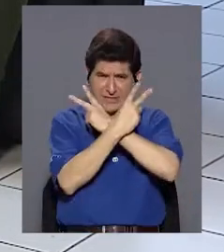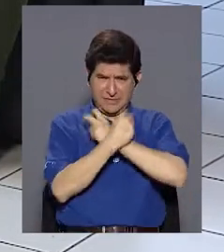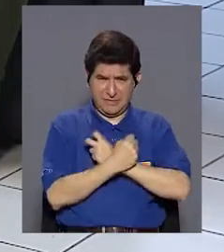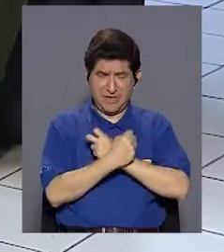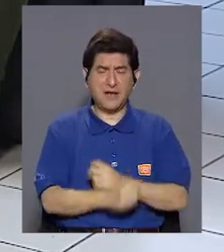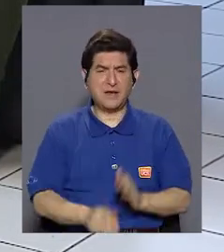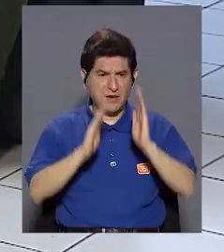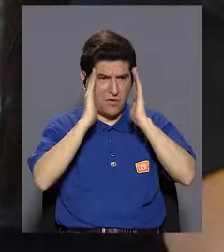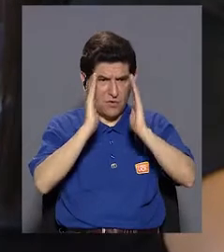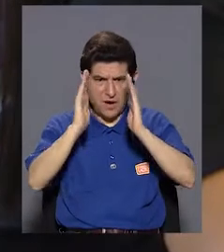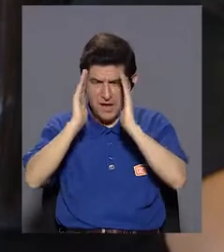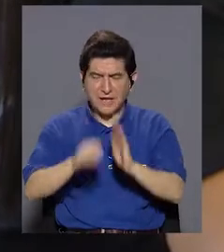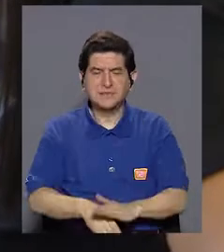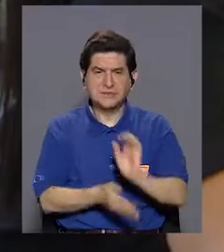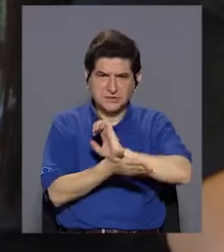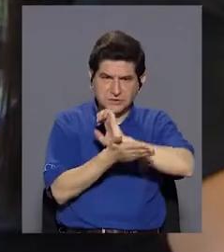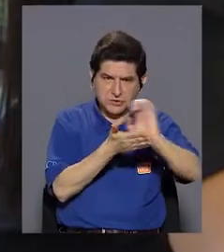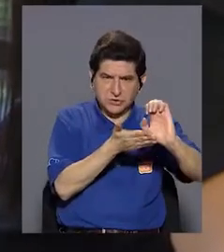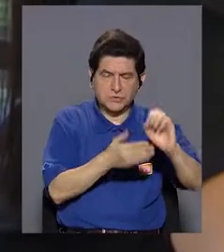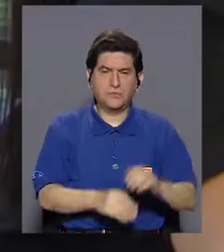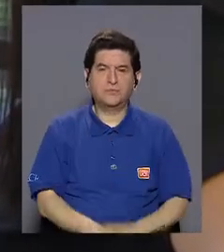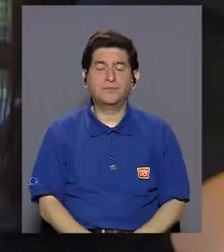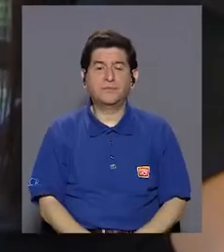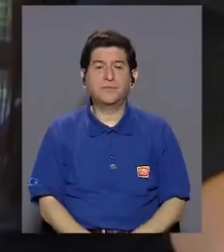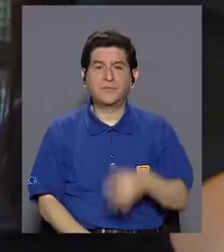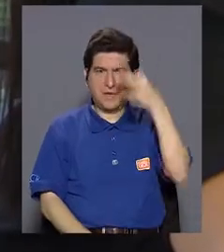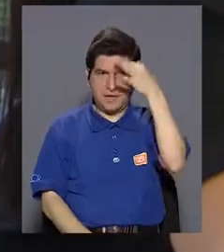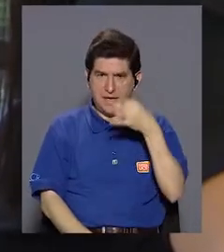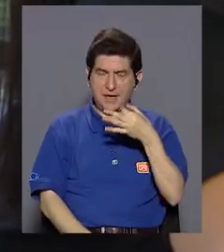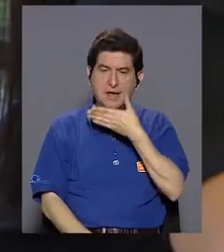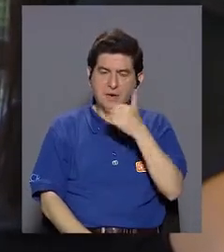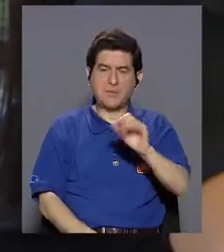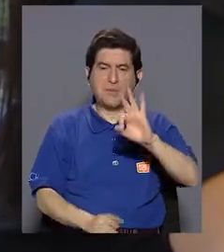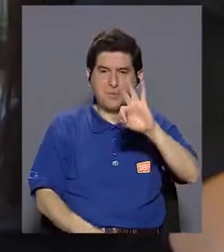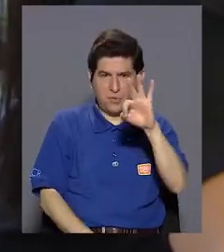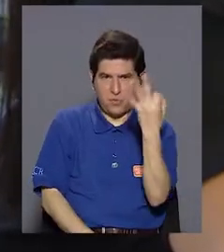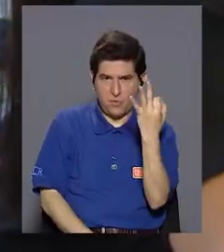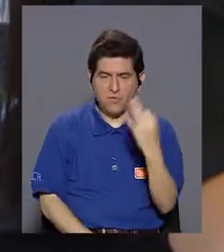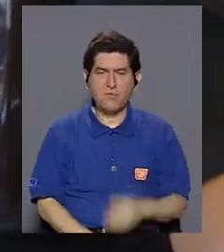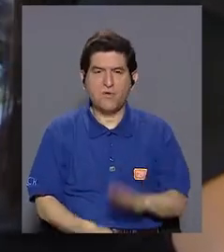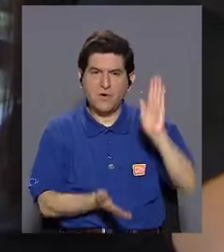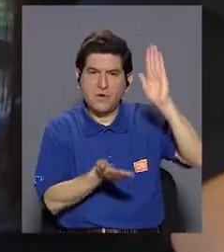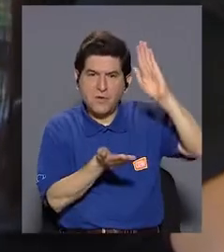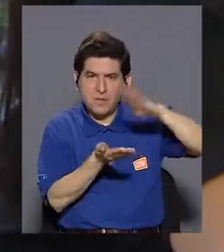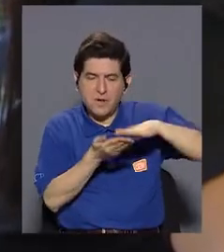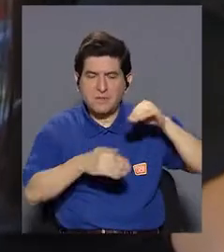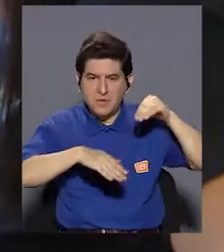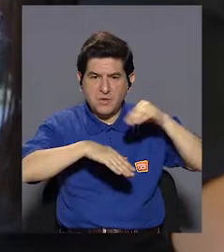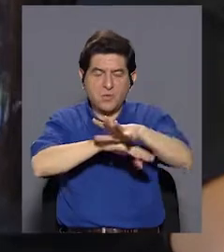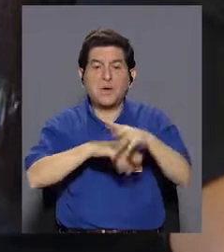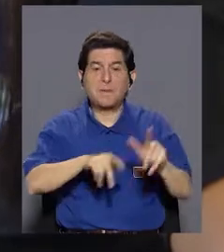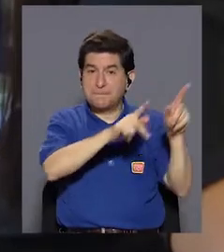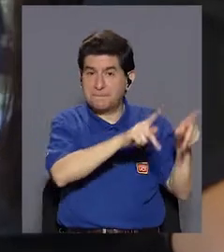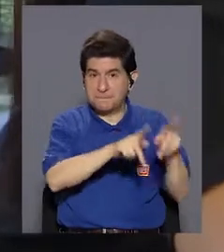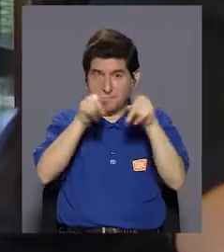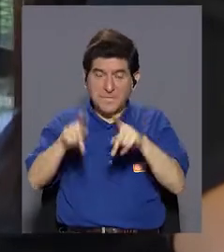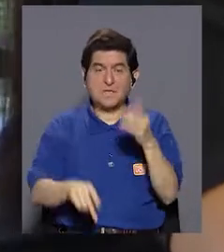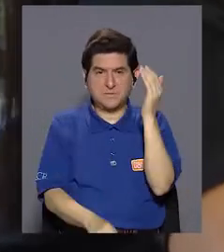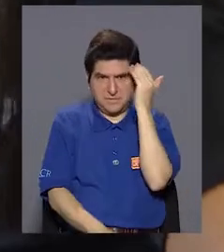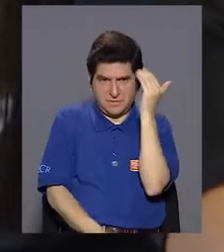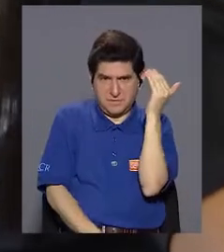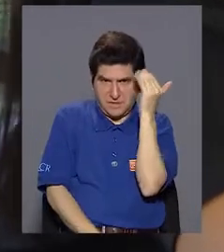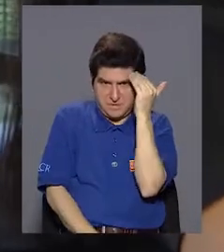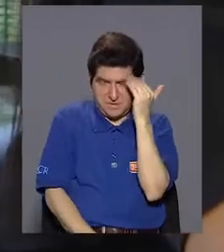verdad es de prevención, porque creemos que es la mejor manera de disminuir la incidencia, en el tanto que la gente